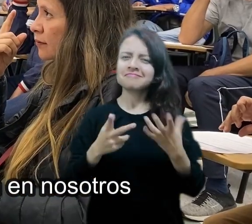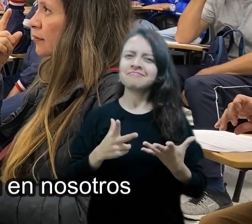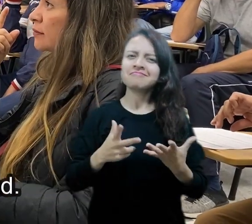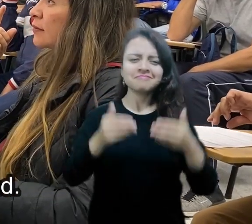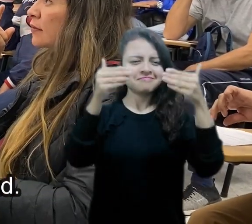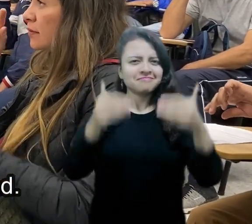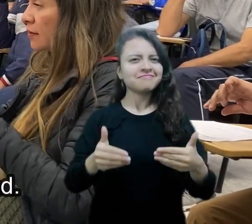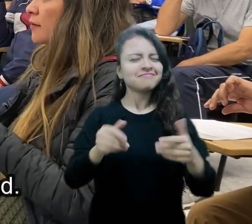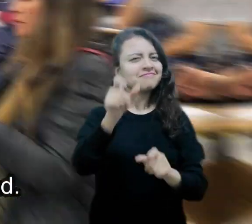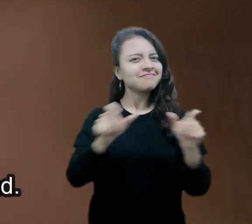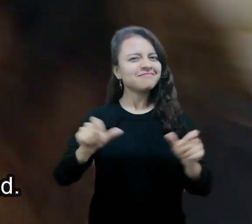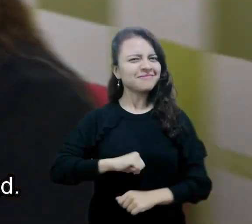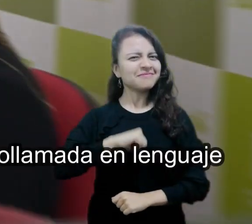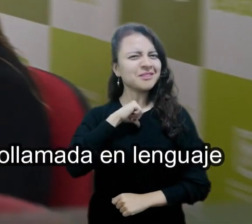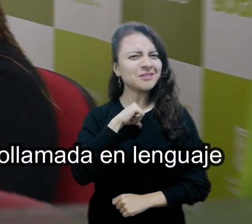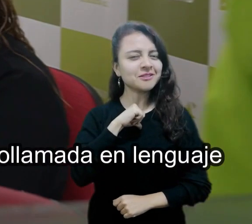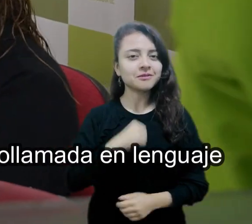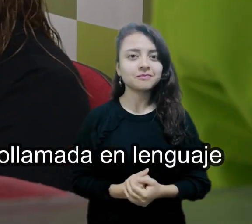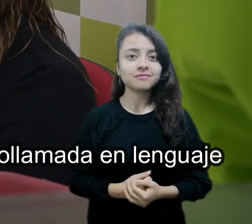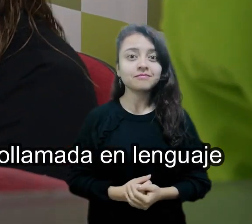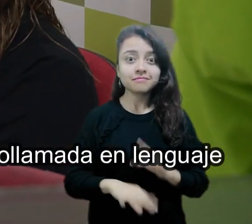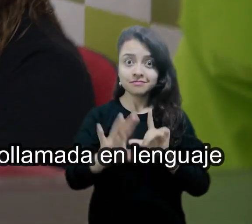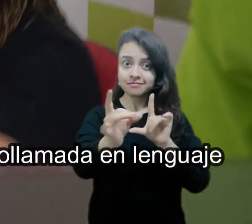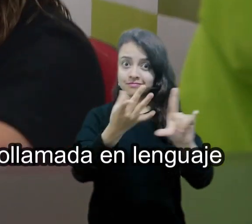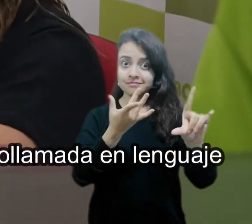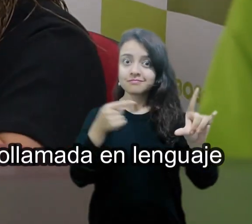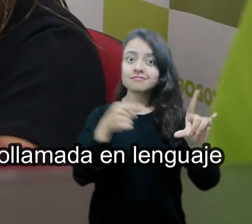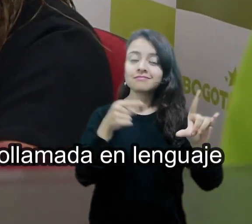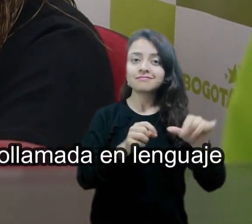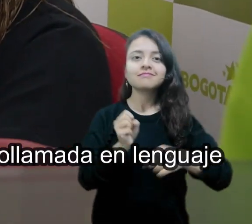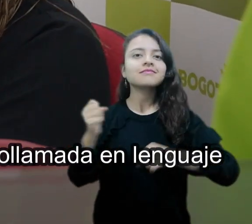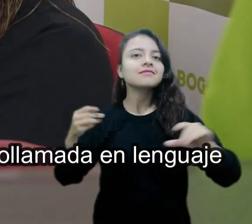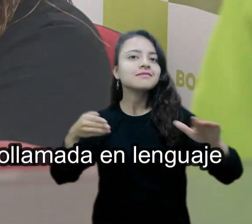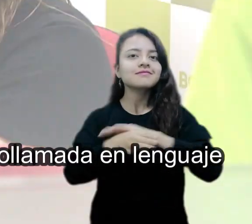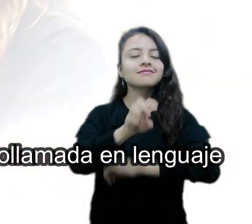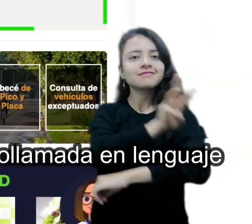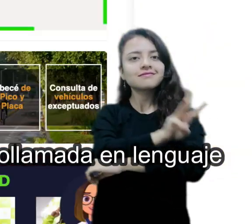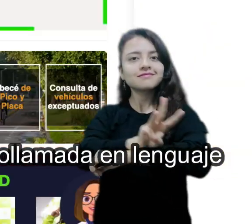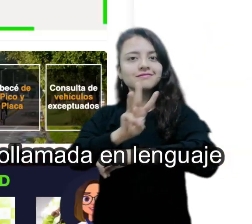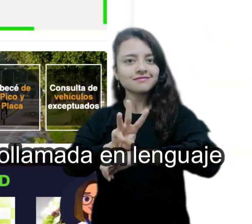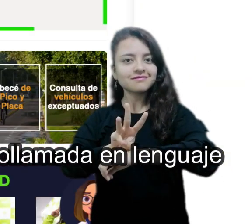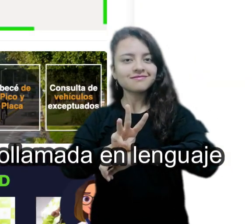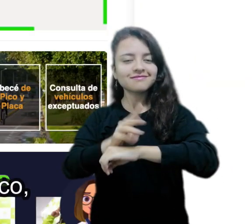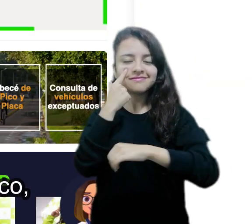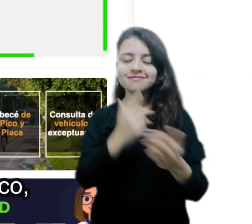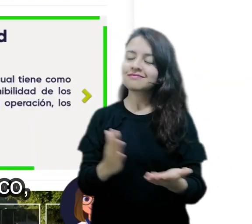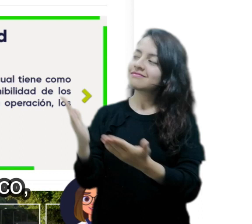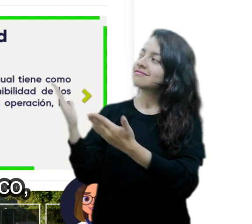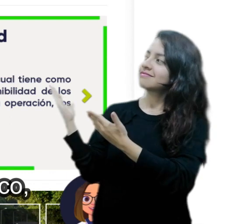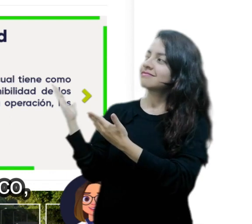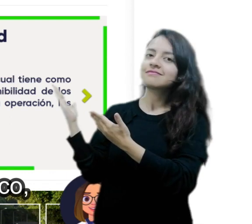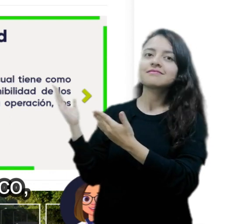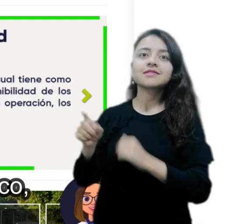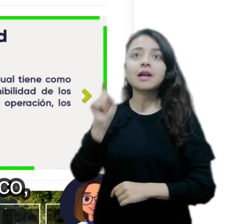que tenemos una discapacidad. Te invitamos a acceder a nuestro servicio de videollamada en lenguaje de señas a través de www